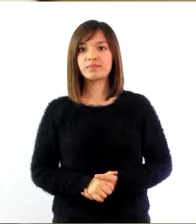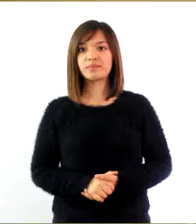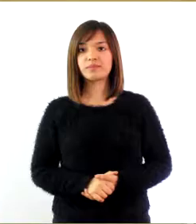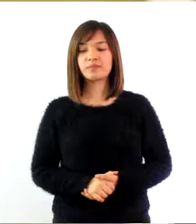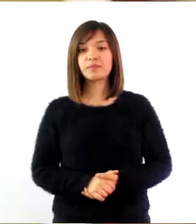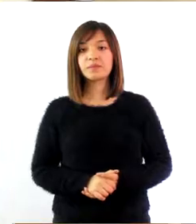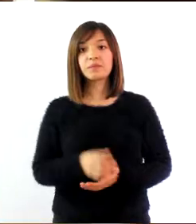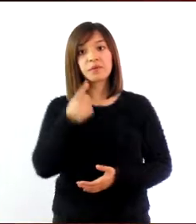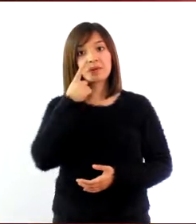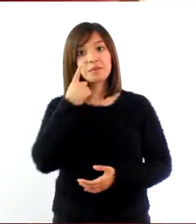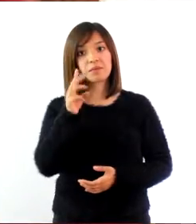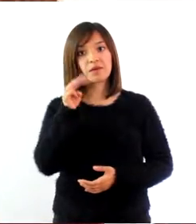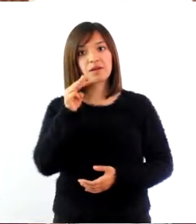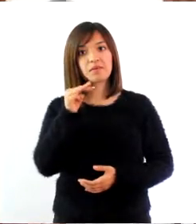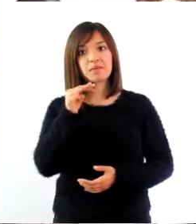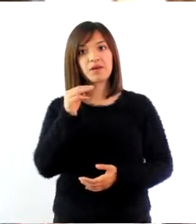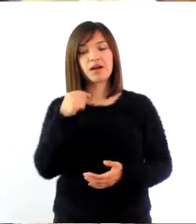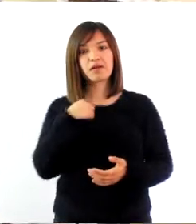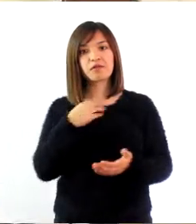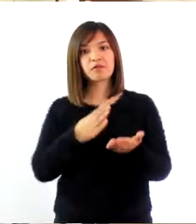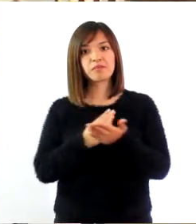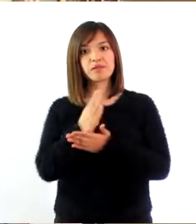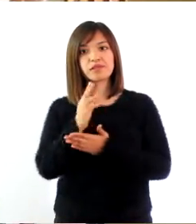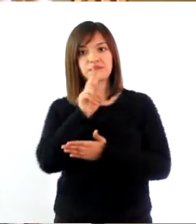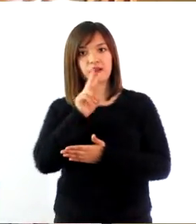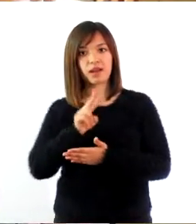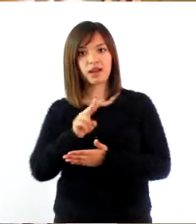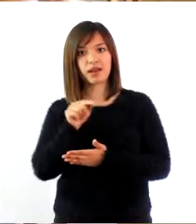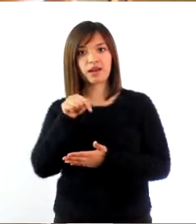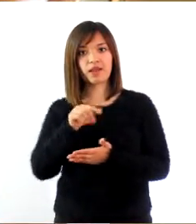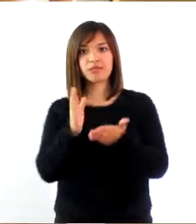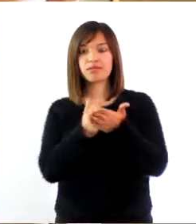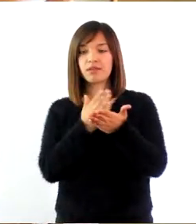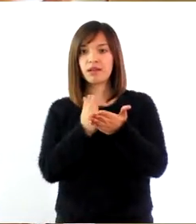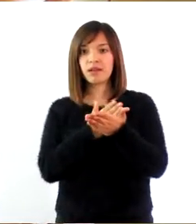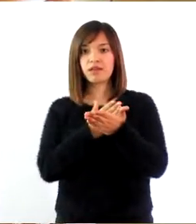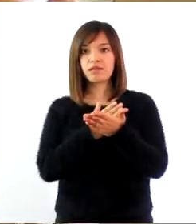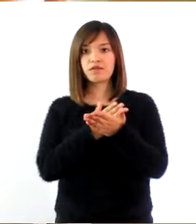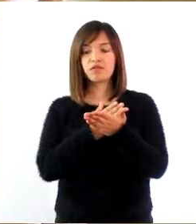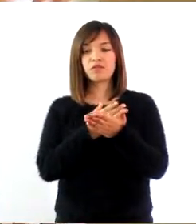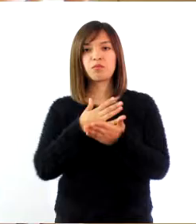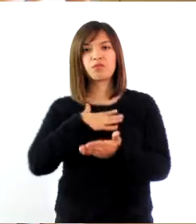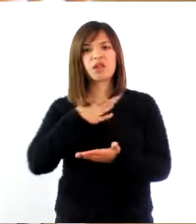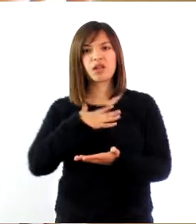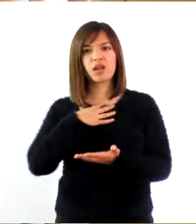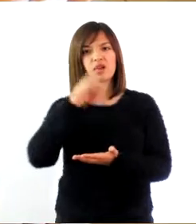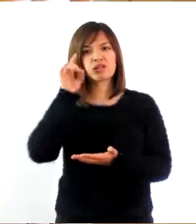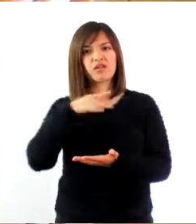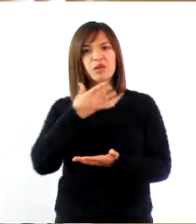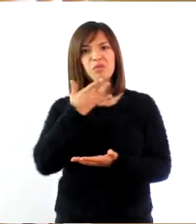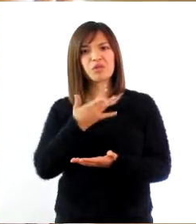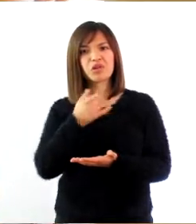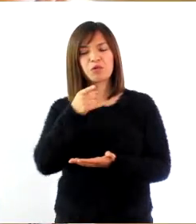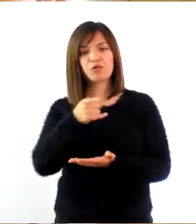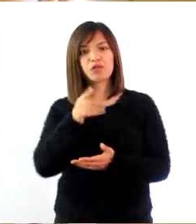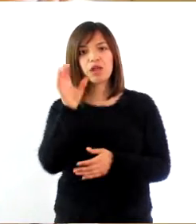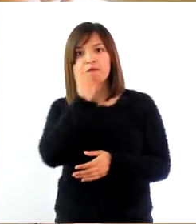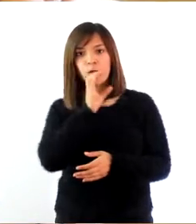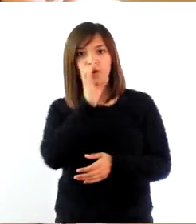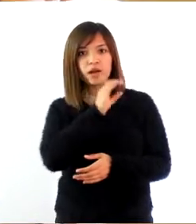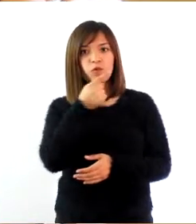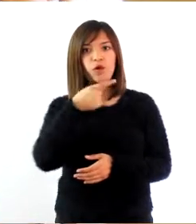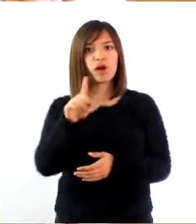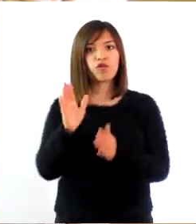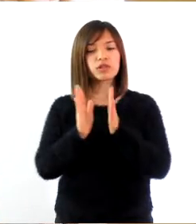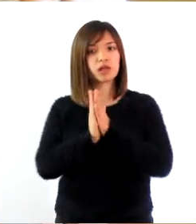Mira mamá, estoy leyendo este libro y me gustaría saber por qué usted busca otras iglesias. ¿Por qué no se queda donde está?